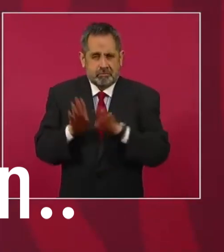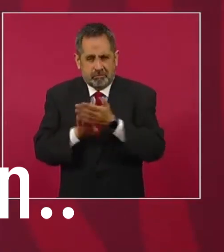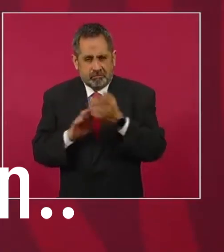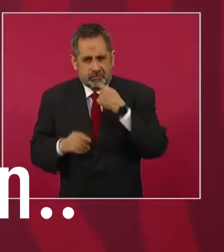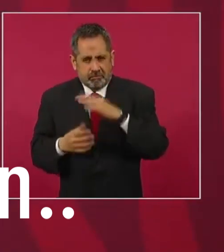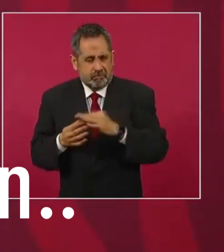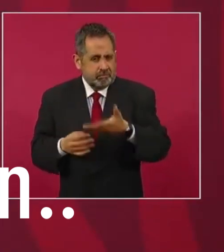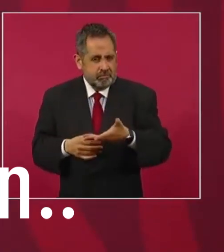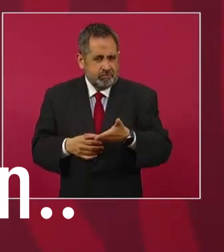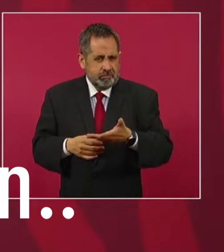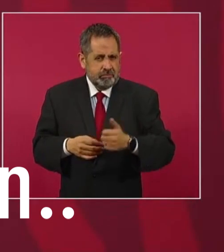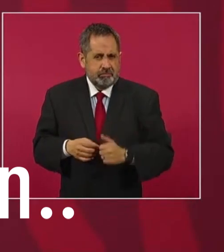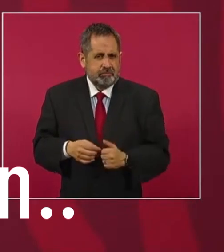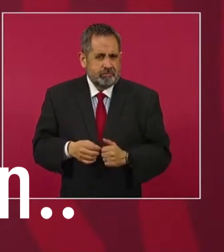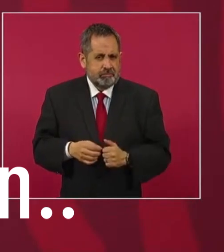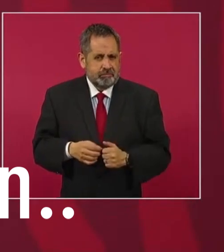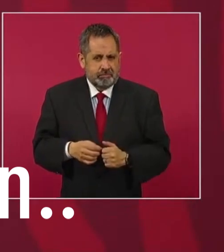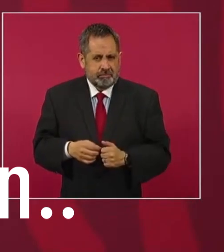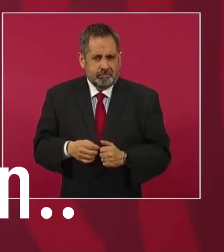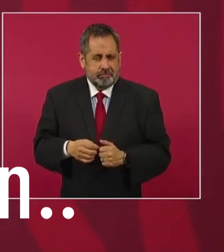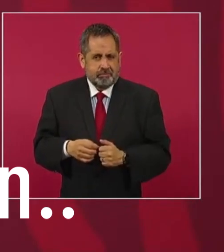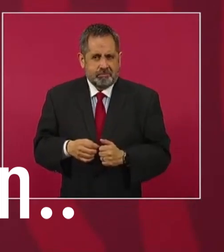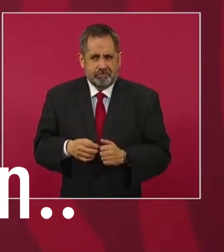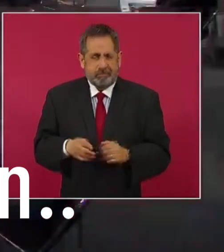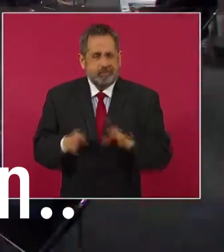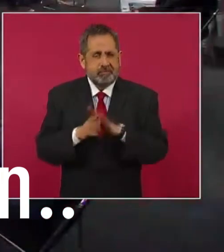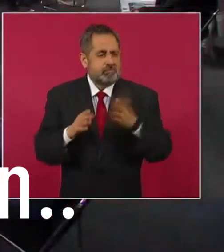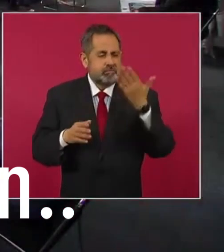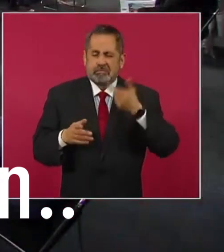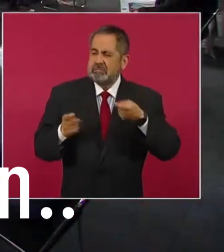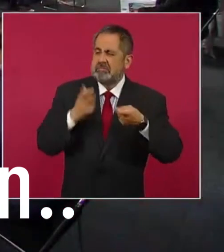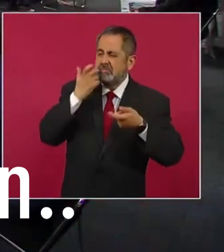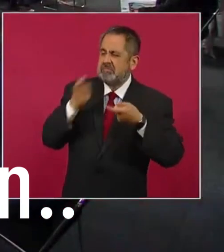hacían todo el tejemaneje.